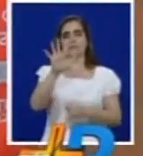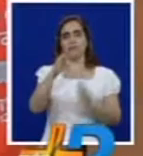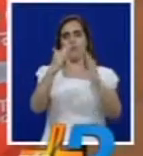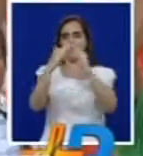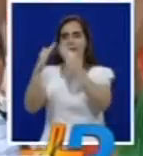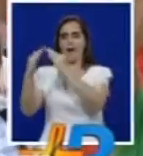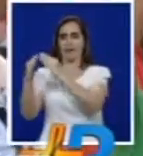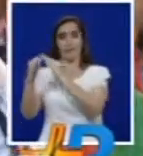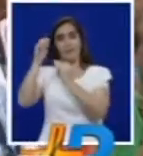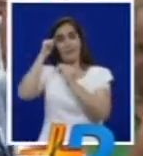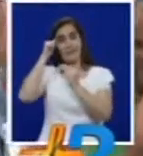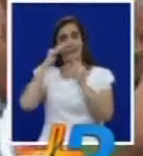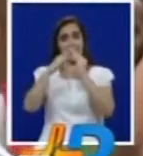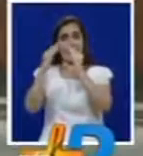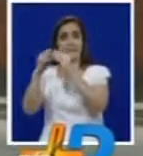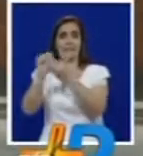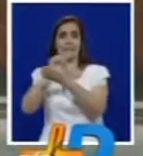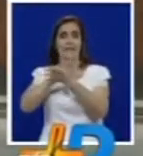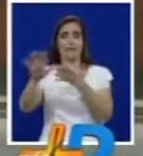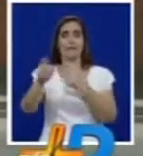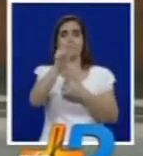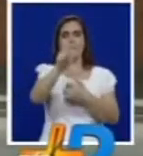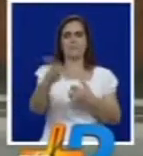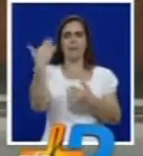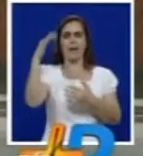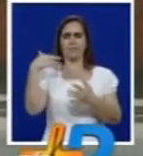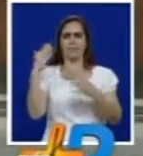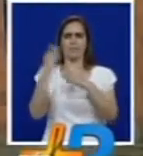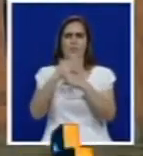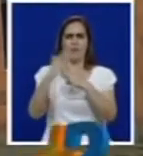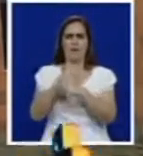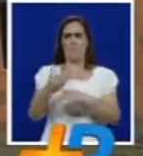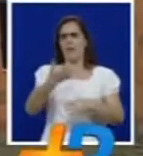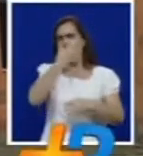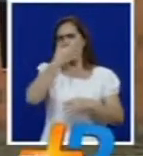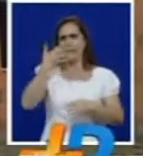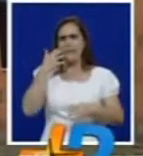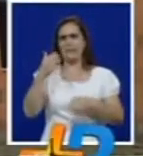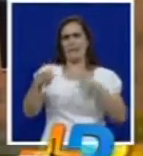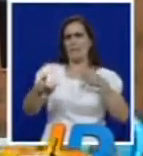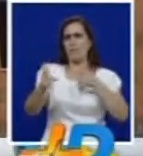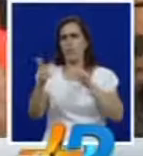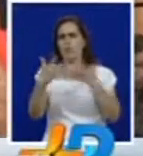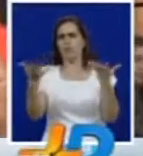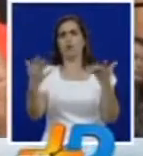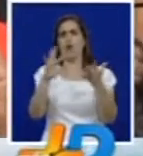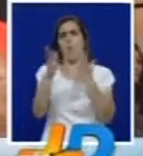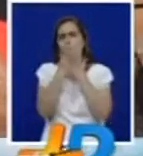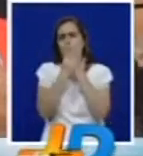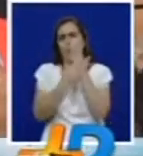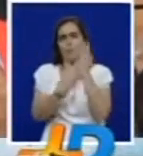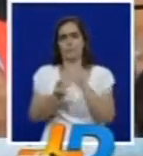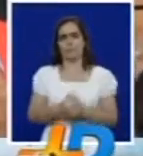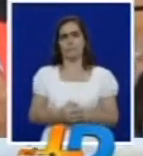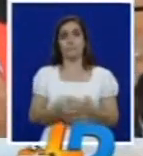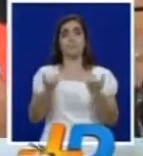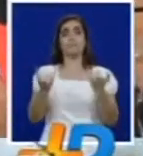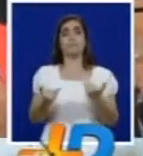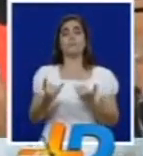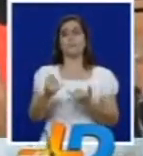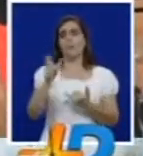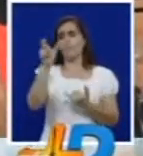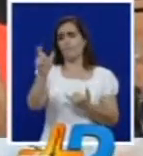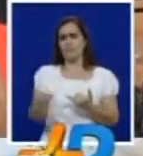Viviendas Gratuitas a personas víctimas de la violencia o en extrema pobreza. Sacamos a muchas familias de la